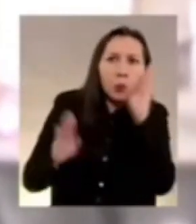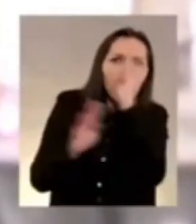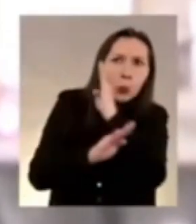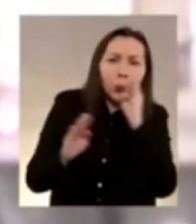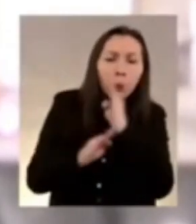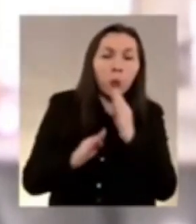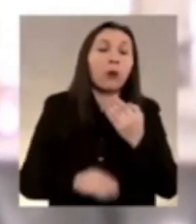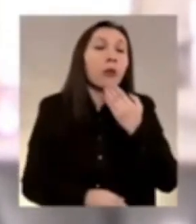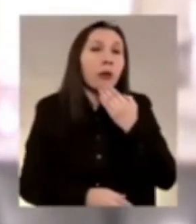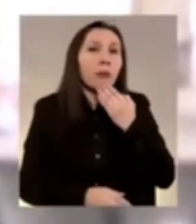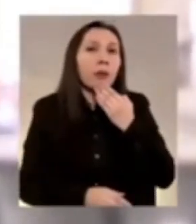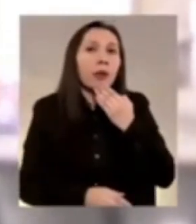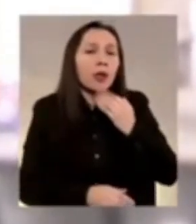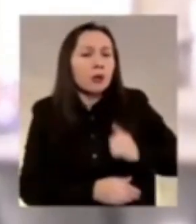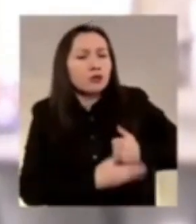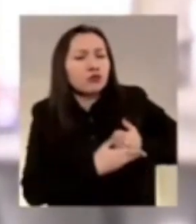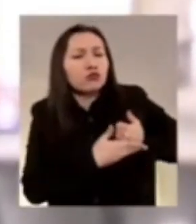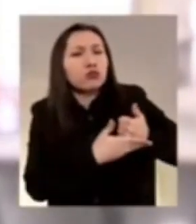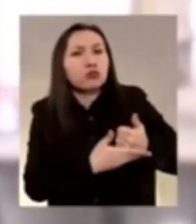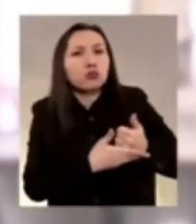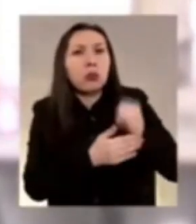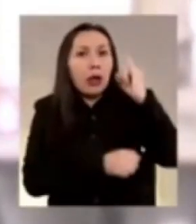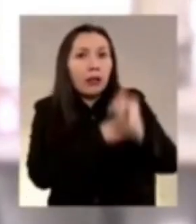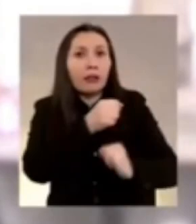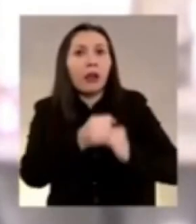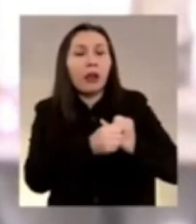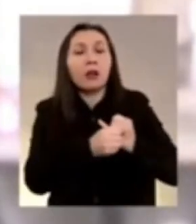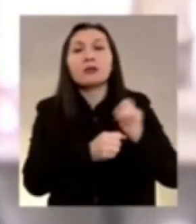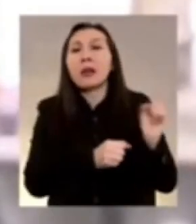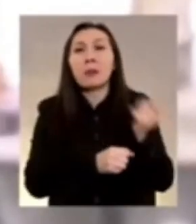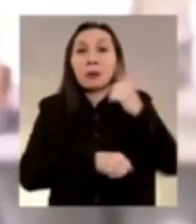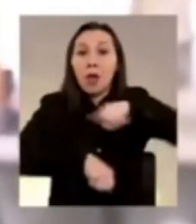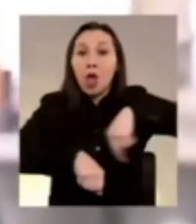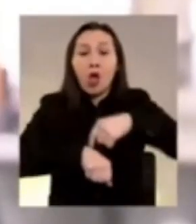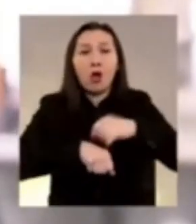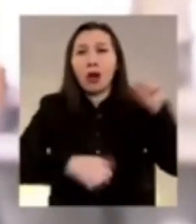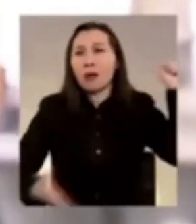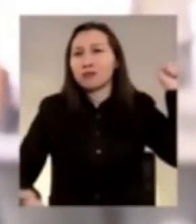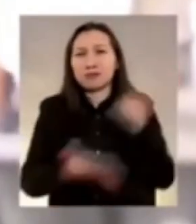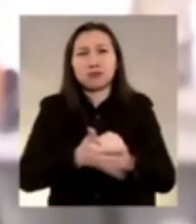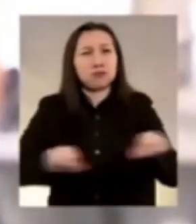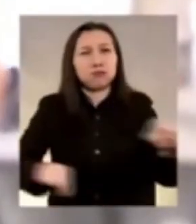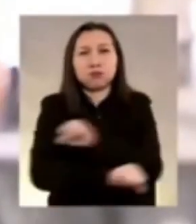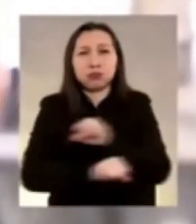Reconocer también la solidaridad internacional que se extendió desde las primeras horas del golpe.